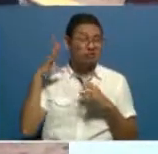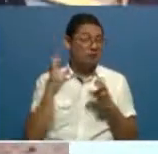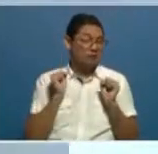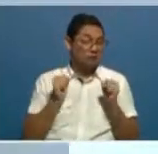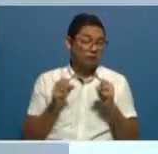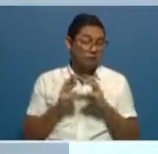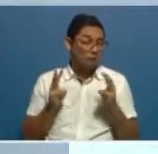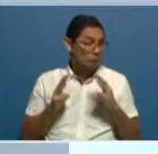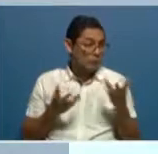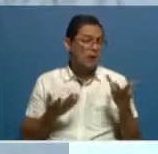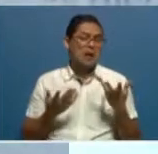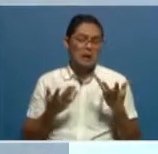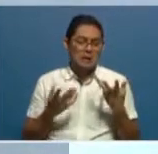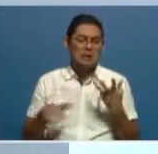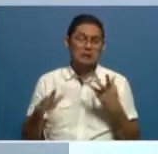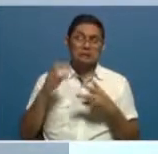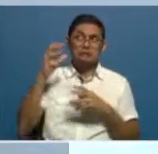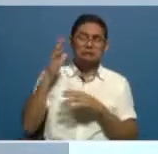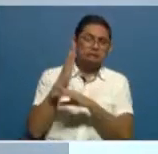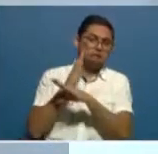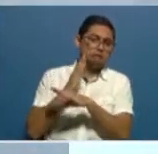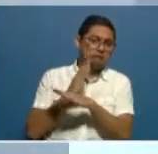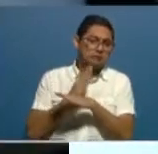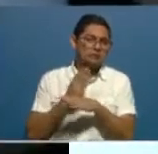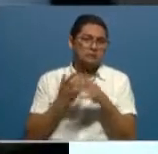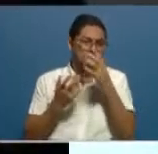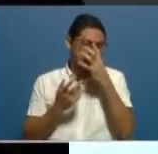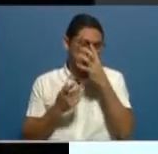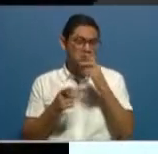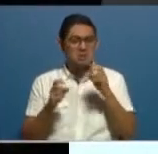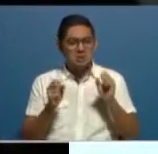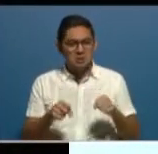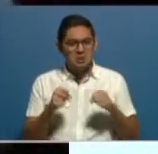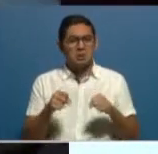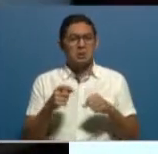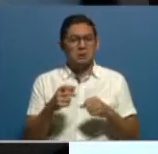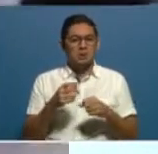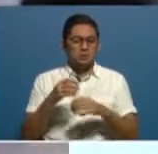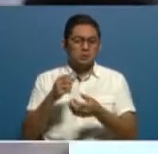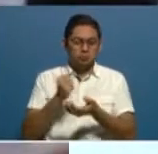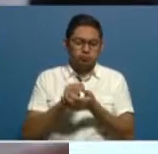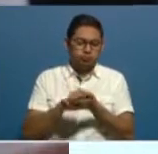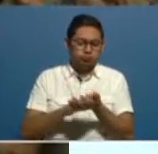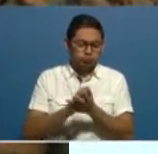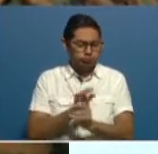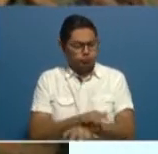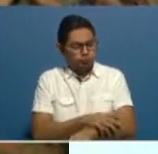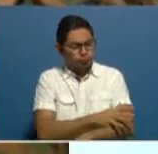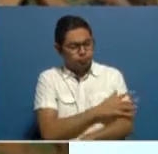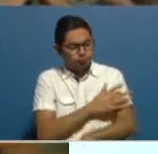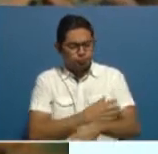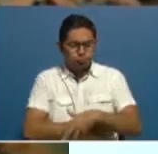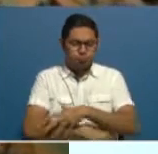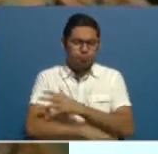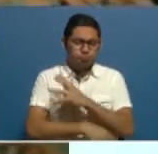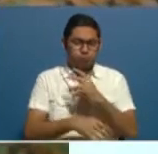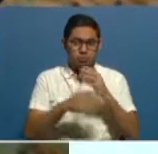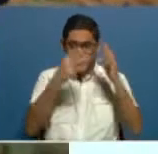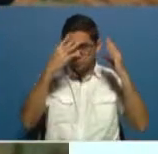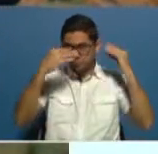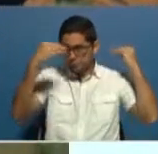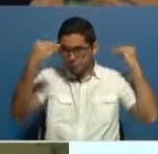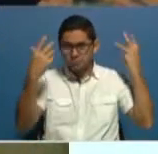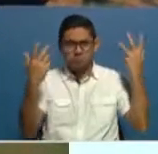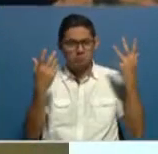y evitar los daños con rayos ultravioletas. Entonces, colocar su protector, un paraguas, un sombrero,